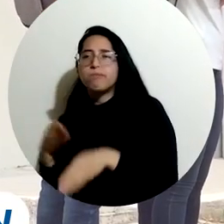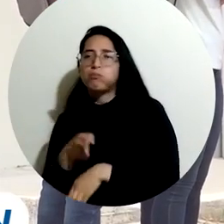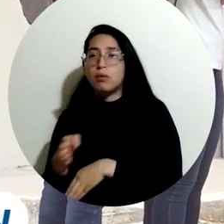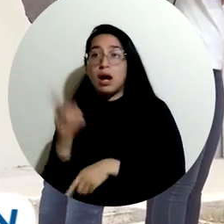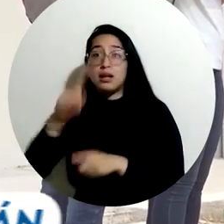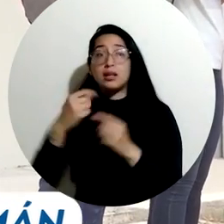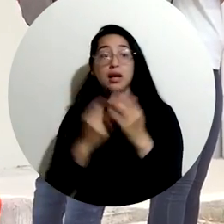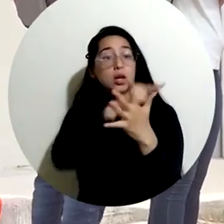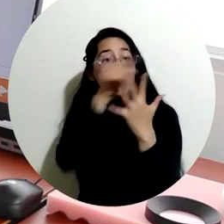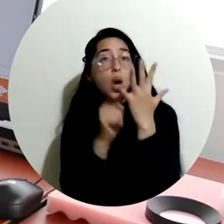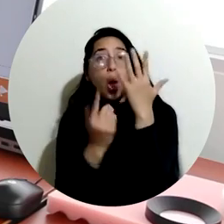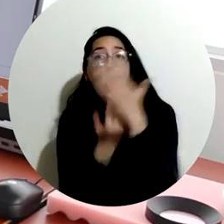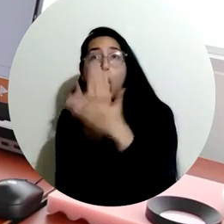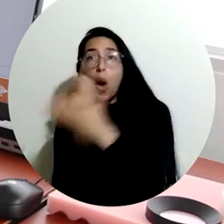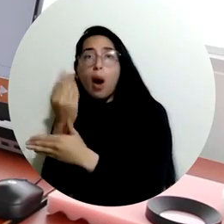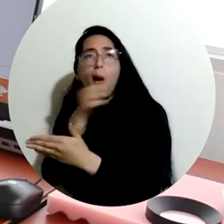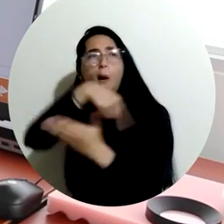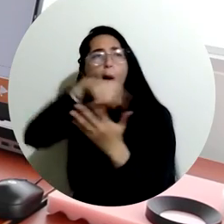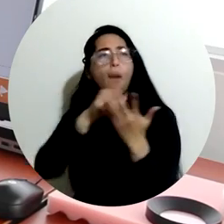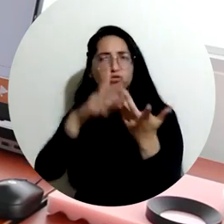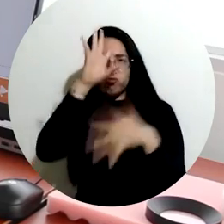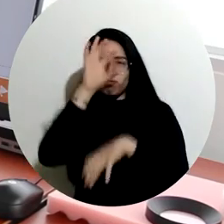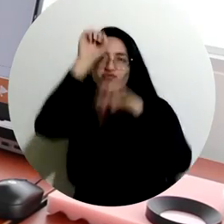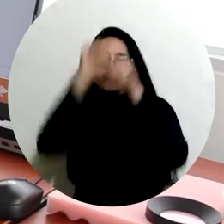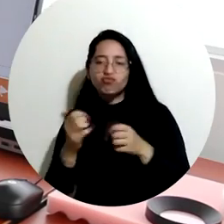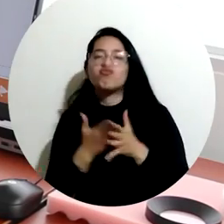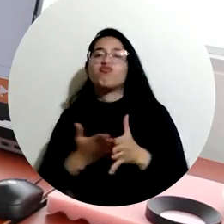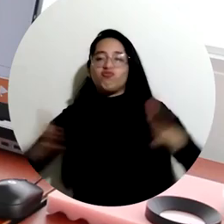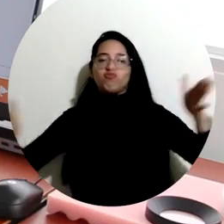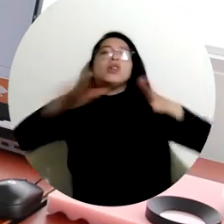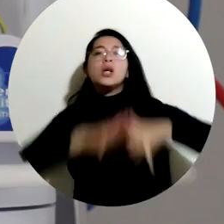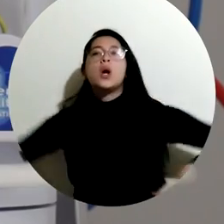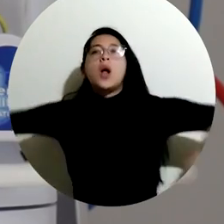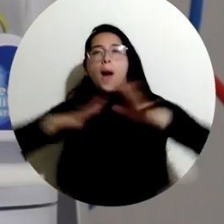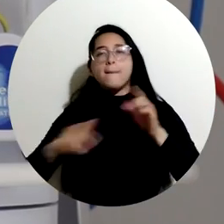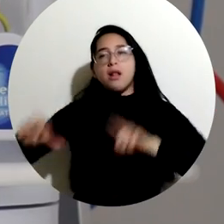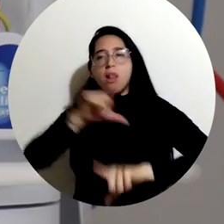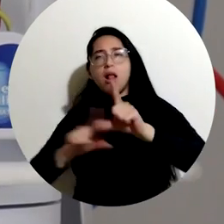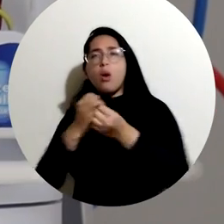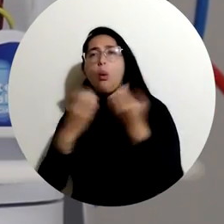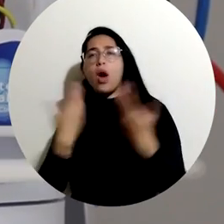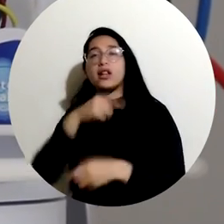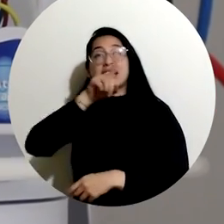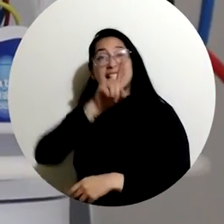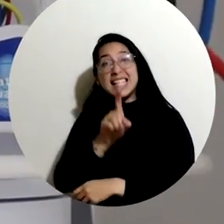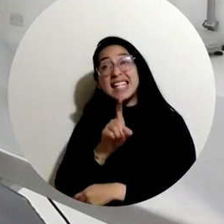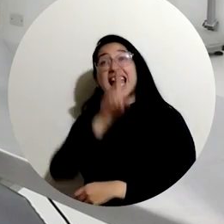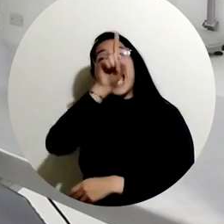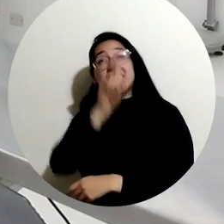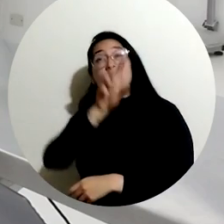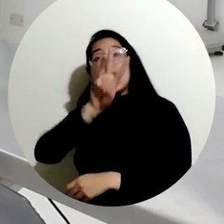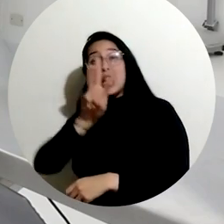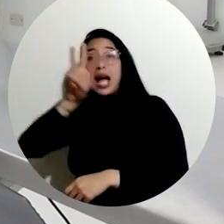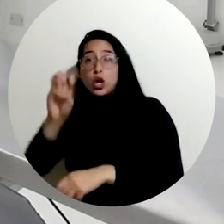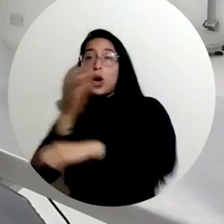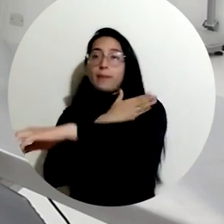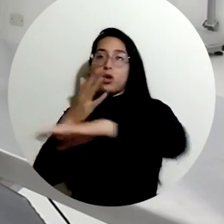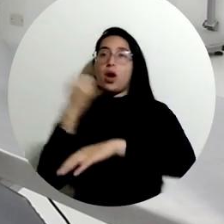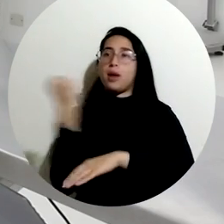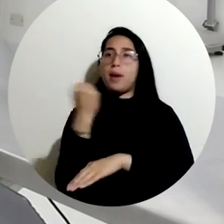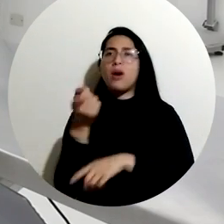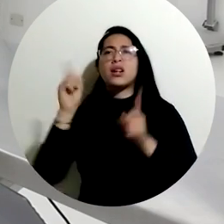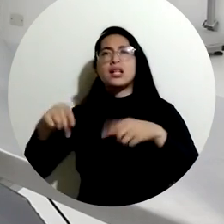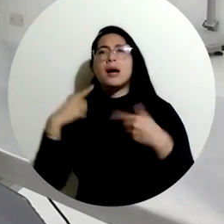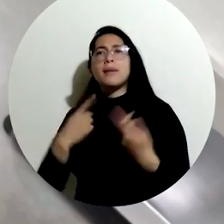alimentos en sí de origen pesquero. Este proyecto cuenta además con cinco nuevos equipos especializados que amplían la capacidad de laboratorio, cuyos recursos